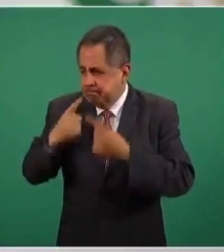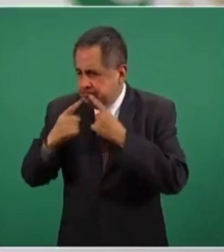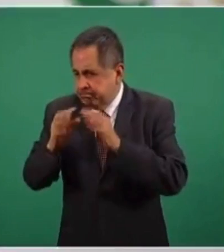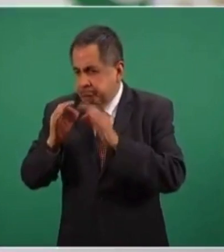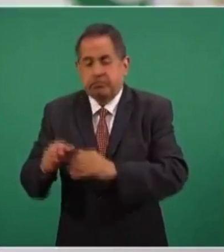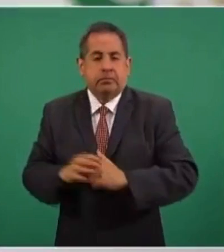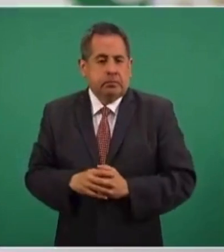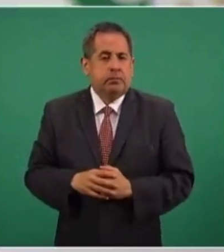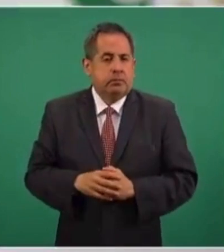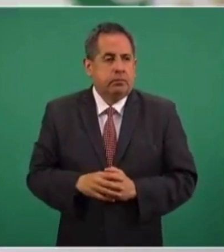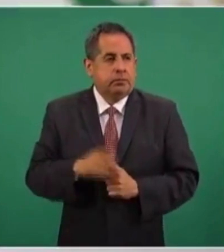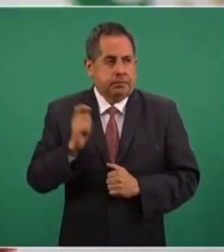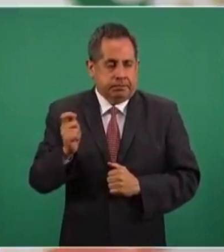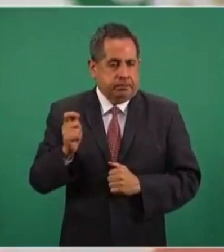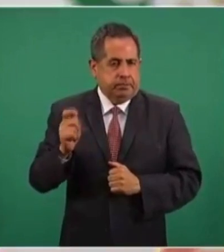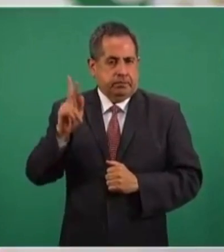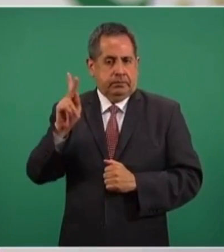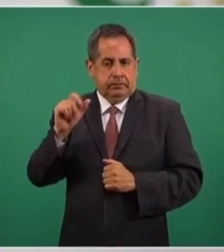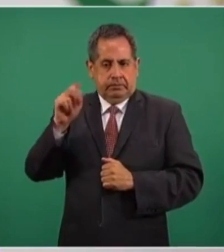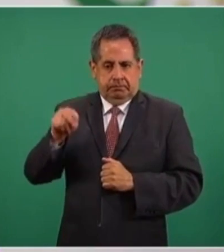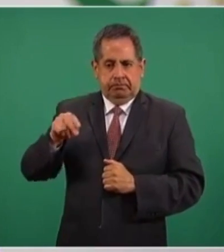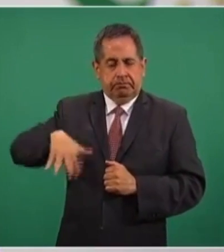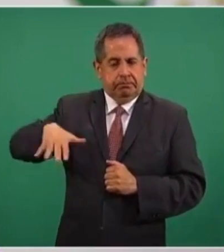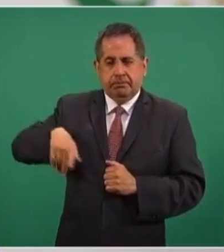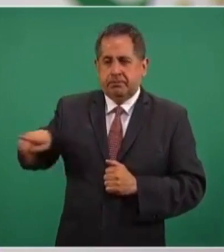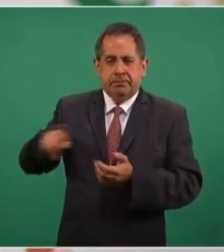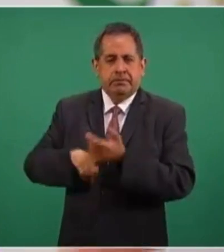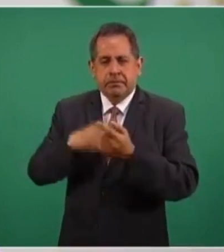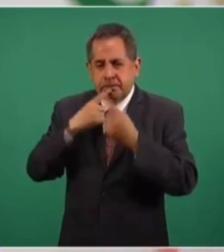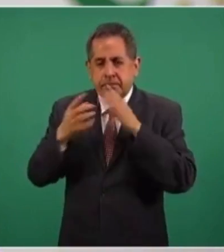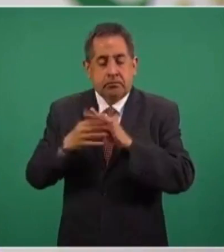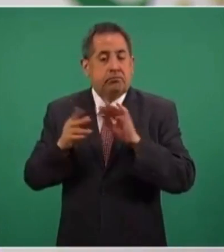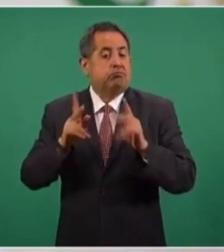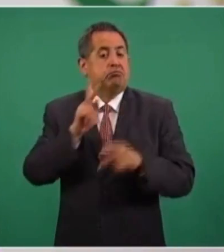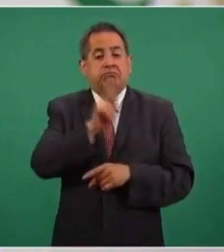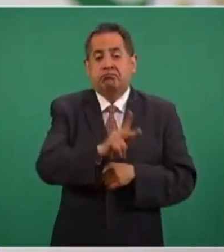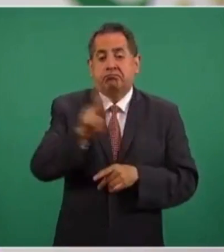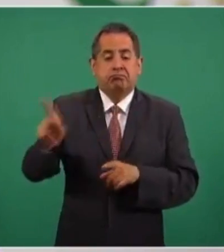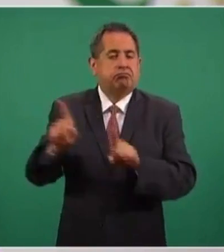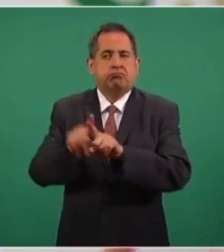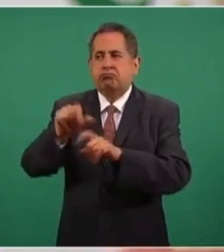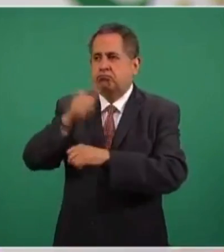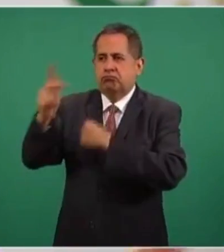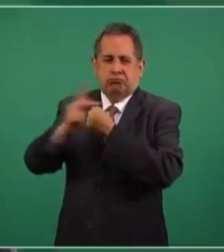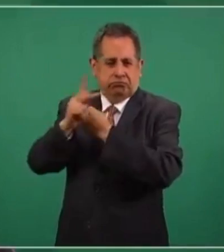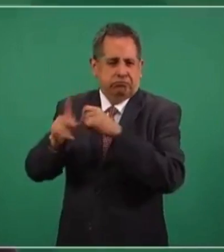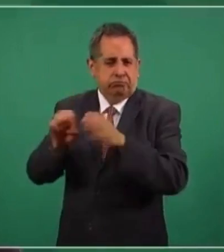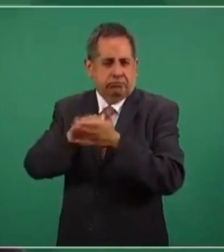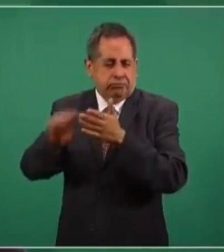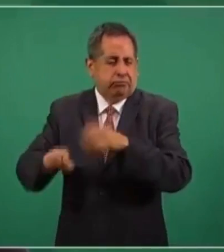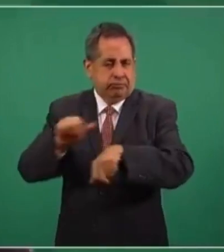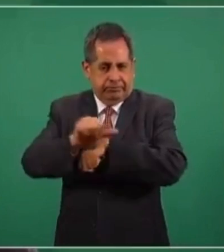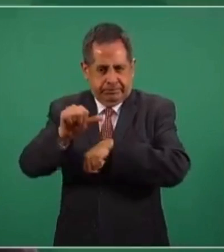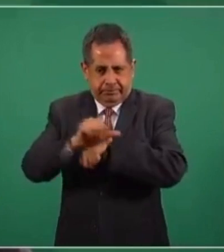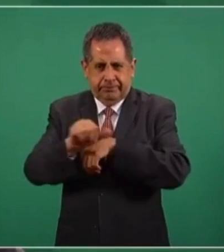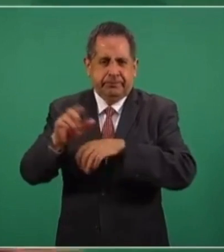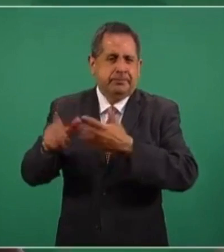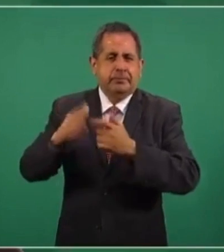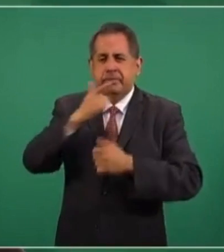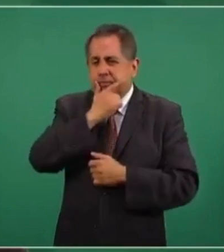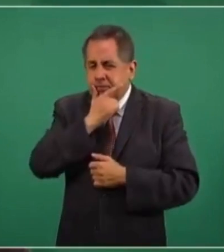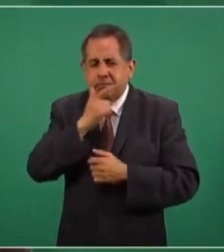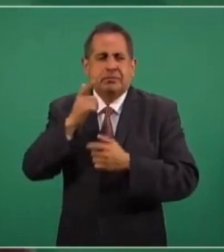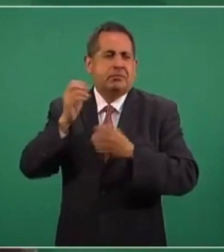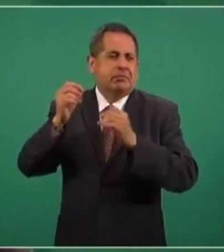y de ahí deriva. Por cierto, lo que comentaba hace rato es semejante al que utilizan otros países, por ejemplo, Argentina, Reino